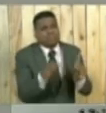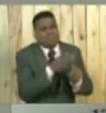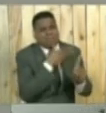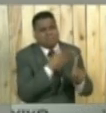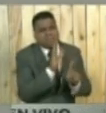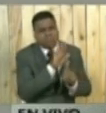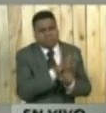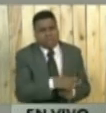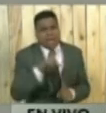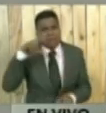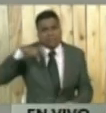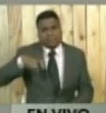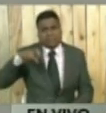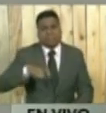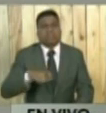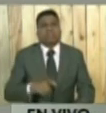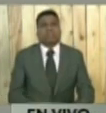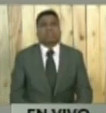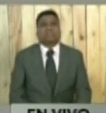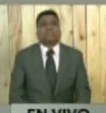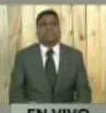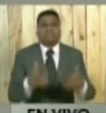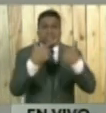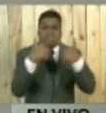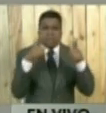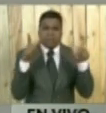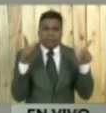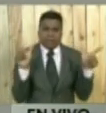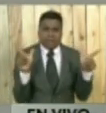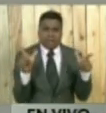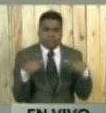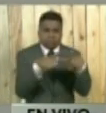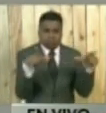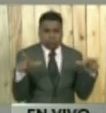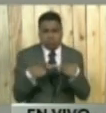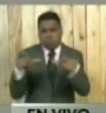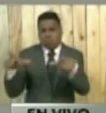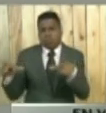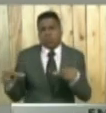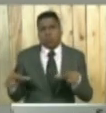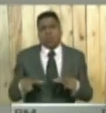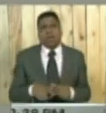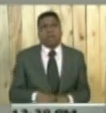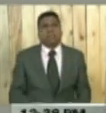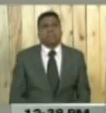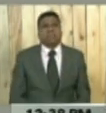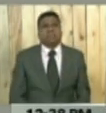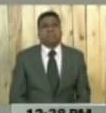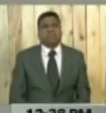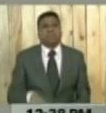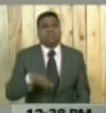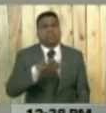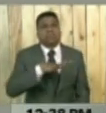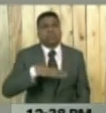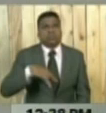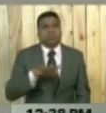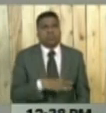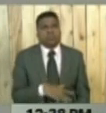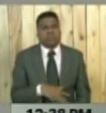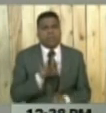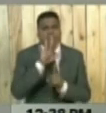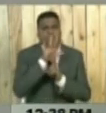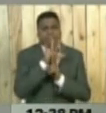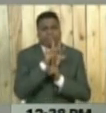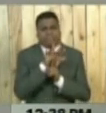liberar esos territorios donde está siendo amenazada la familia venezolana.